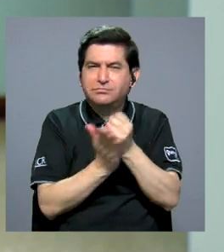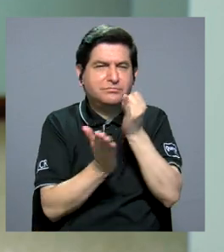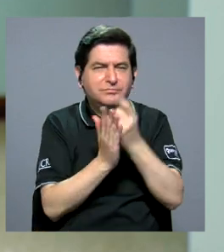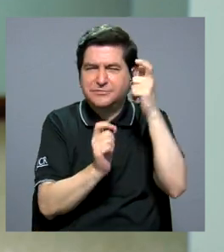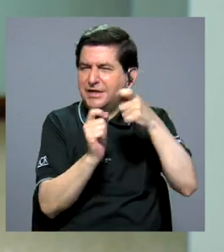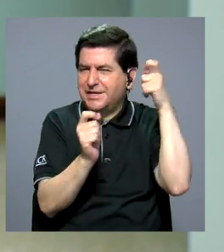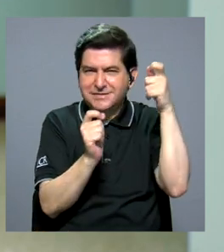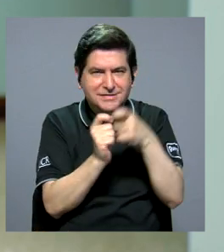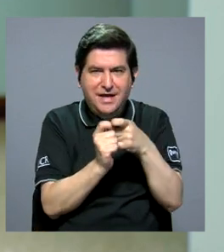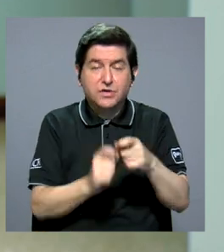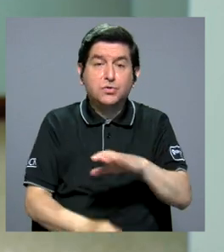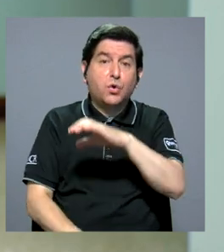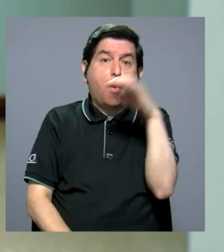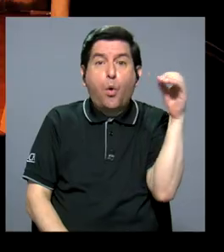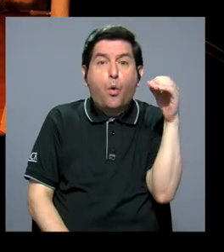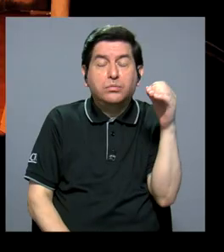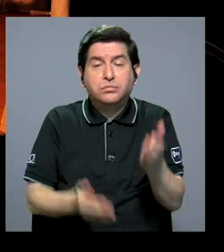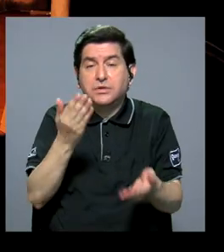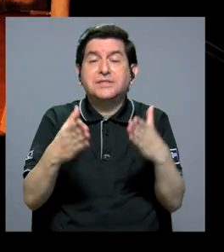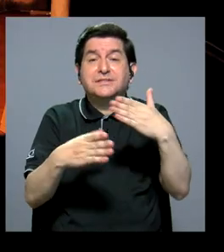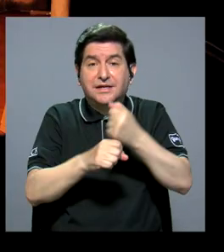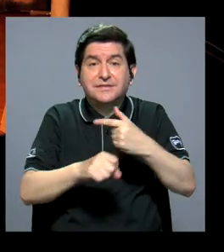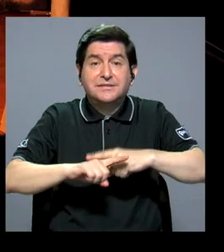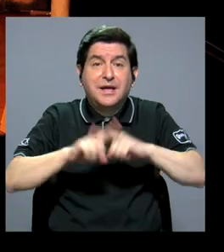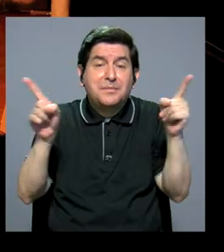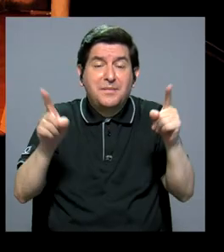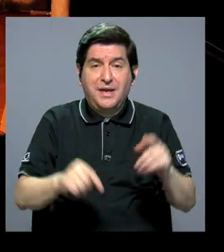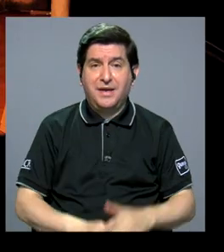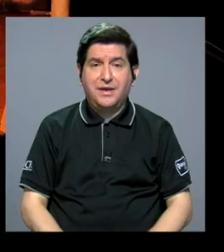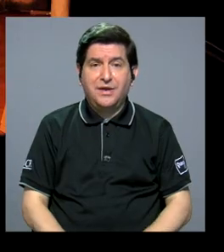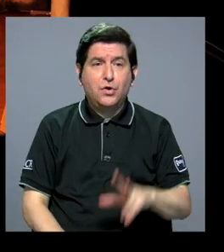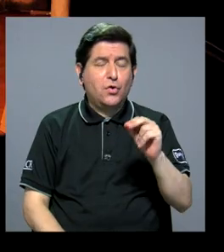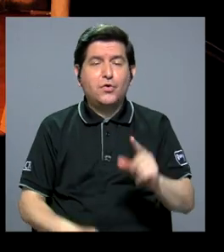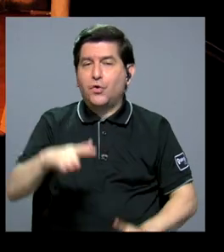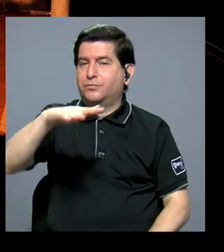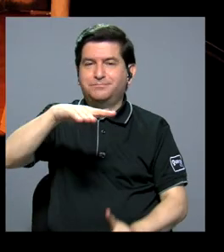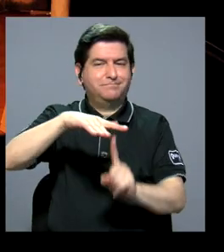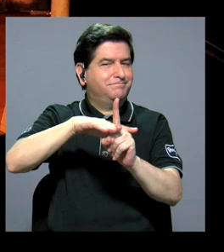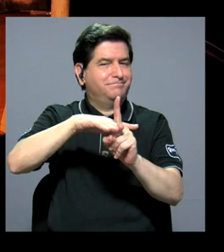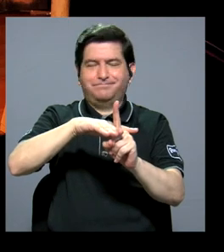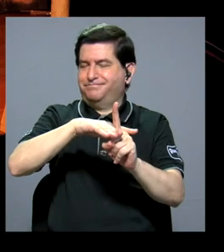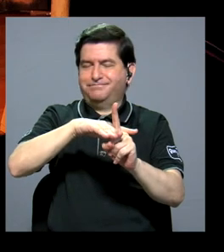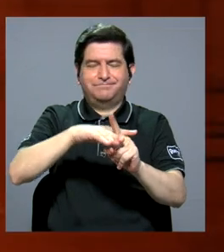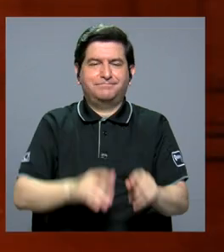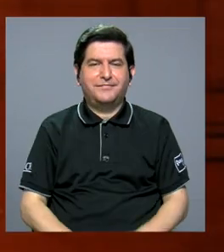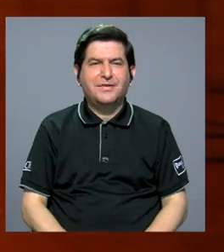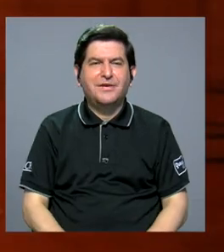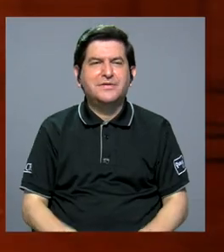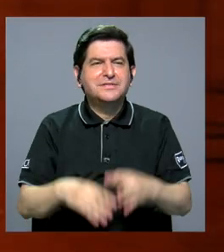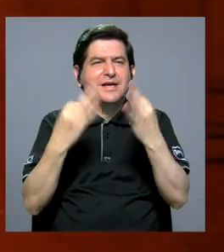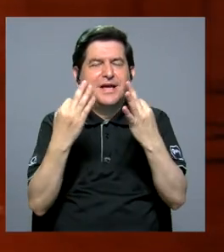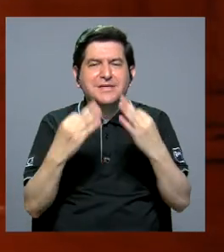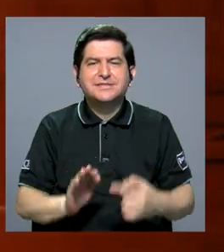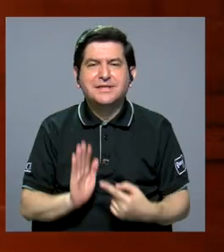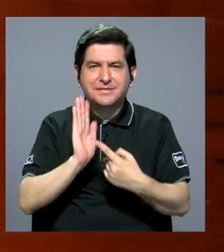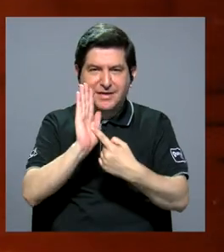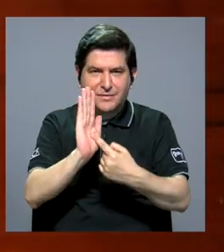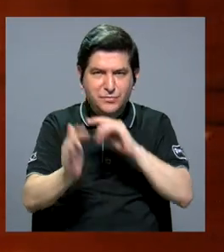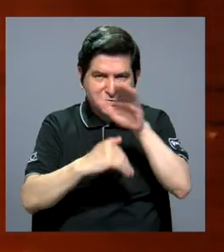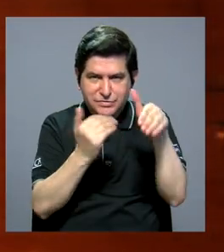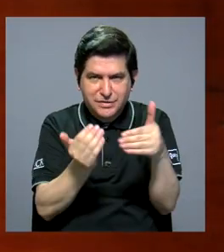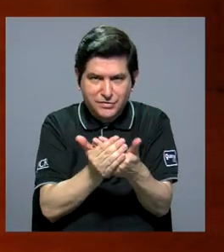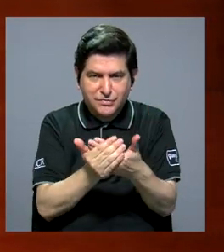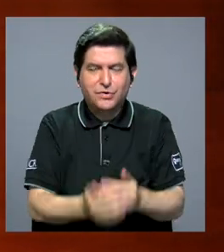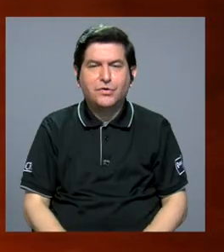propiamente dicho o que bien la han hecho y ni siquiera la han visibilizado. Entonces un poco es acomodar dentro de todo eso para